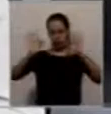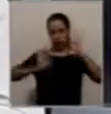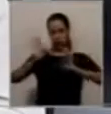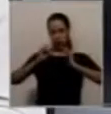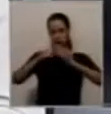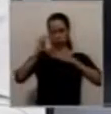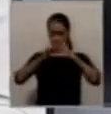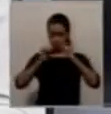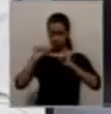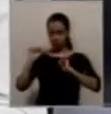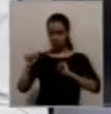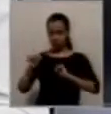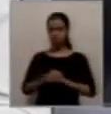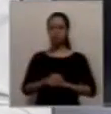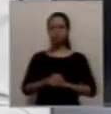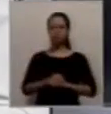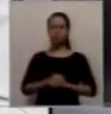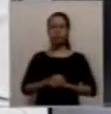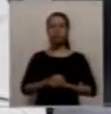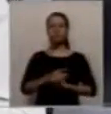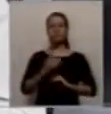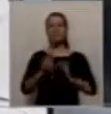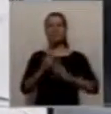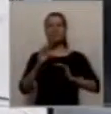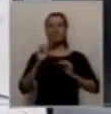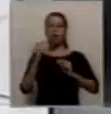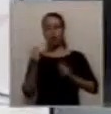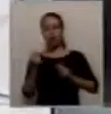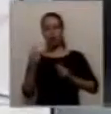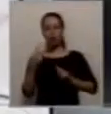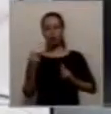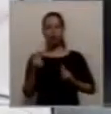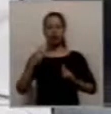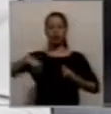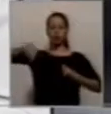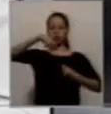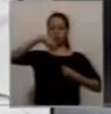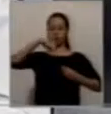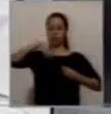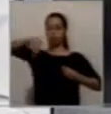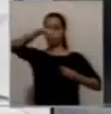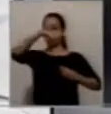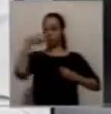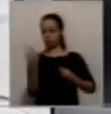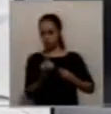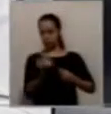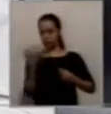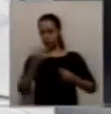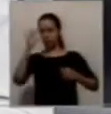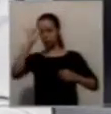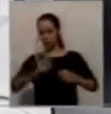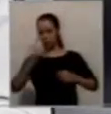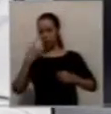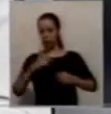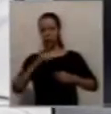que la Nación extiende nuestras posibilidades de deuda, provincialmente, pero después los sanjuaninos en algún momento van a ver que pagar. Digo, es un muy buen ejemplo lo que